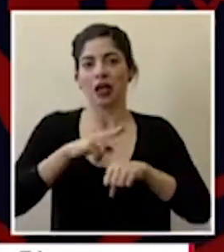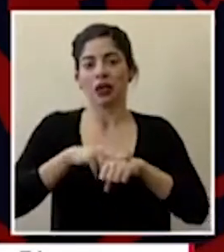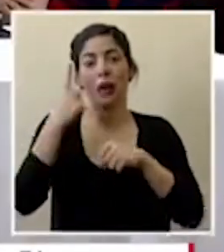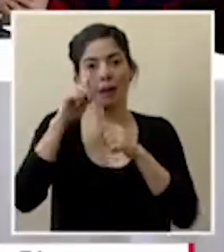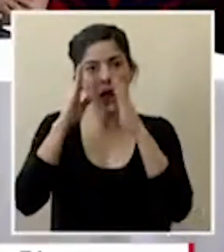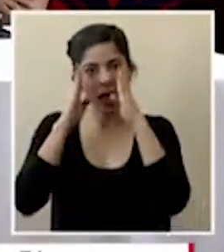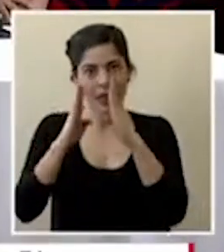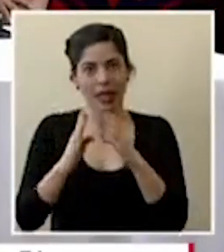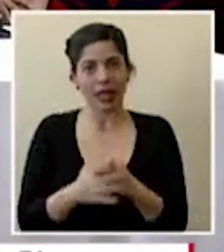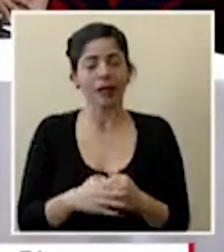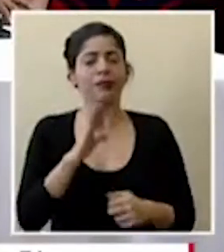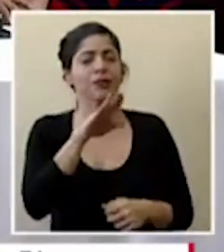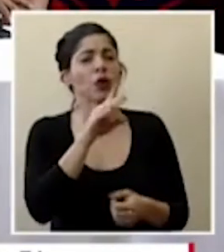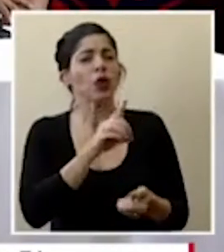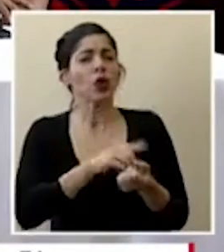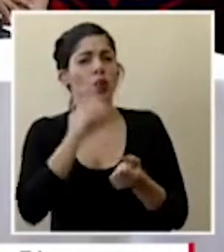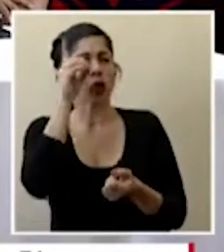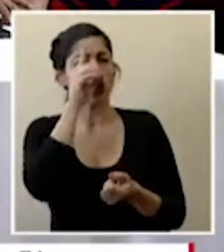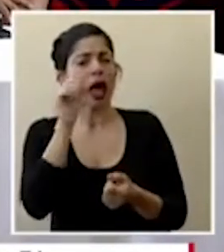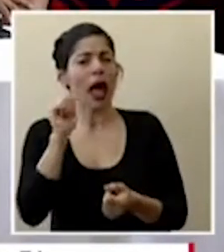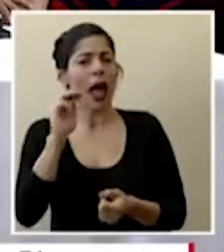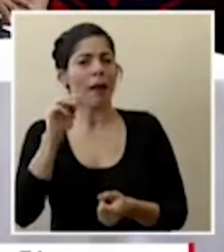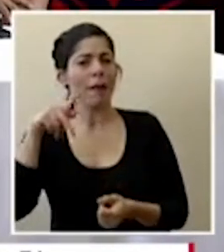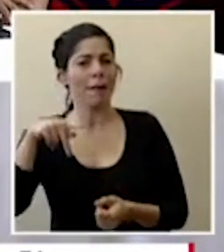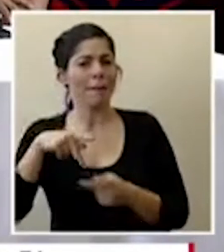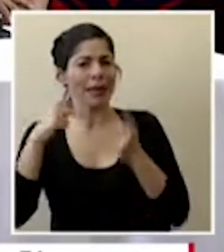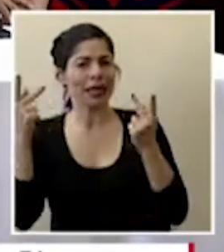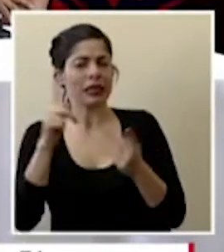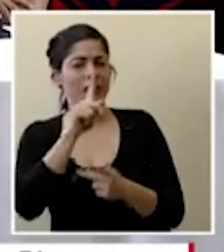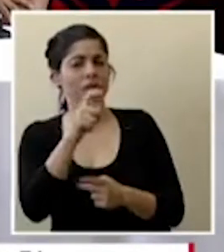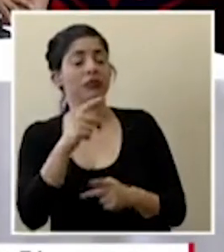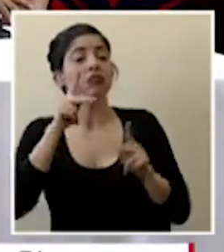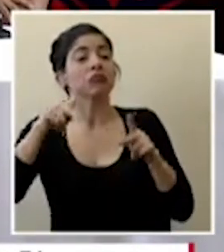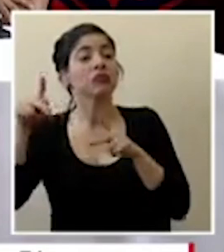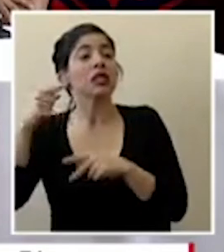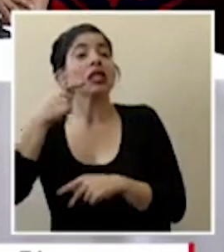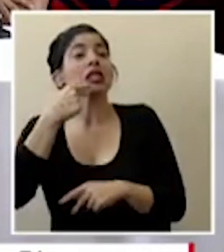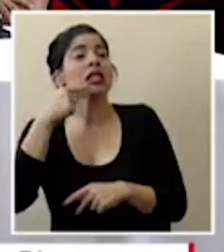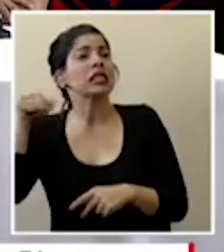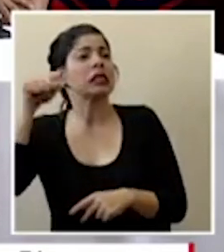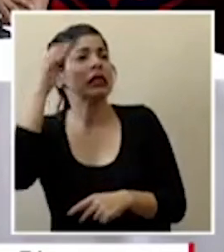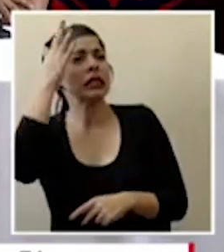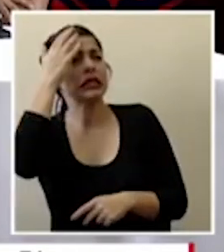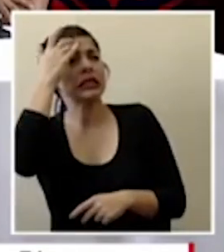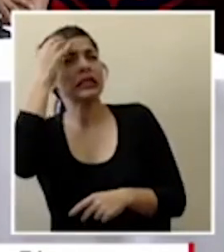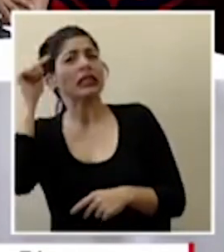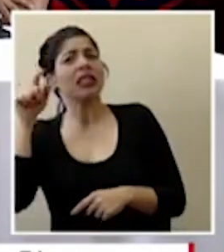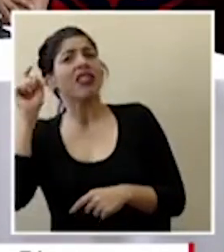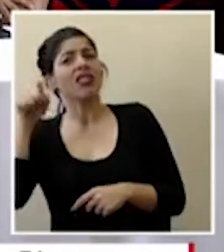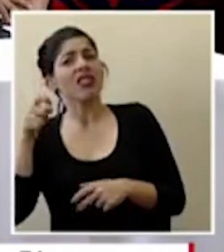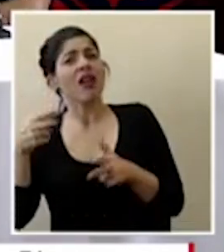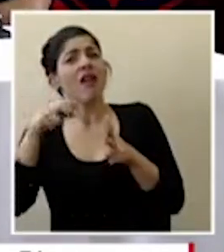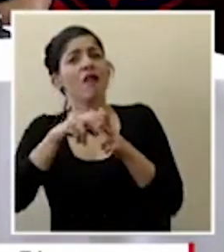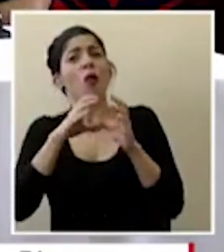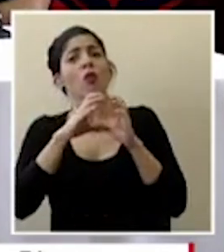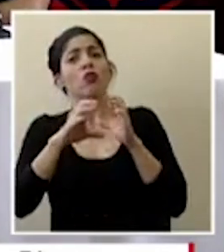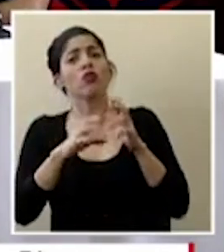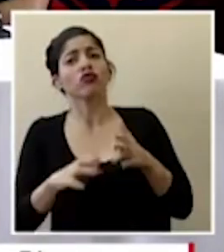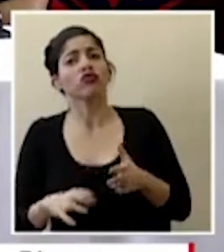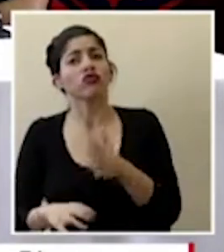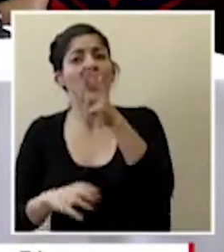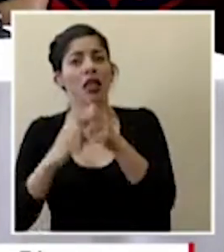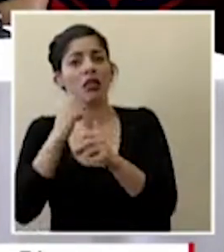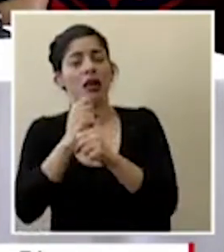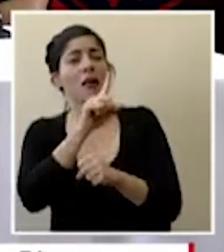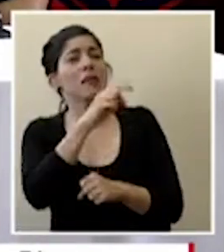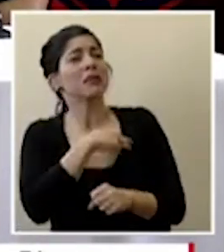doctor salas am prensa consulta ciudadanos señalan que están preocupados porque deben viajar en bus a sus trabajos y preguntan al